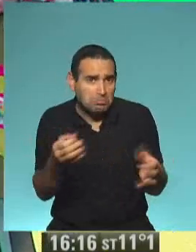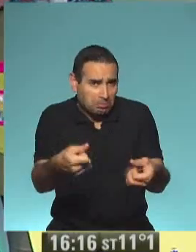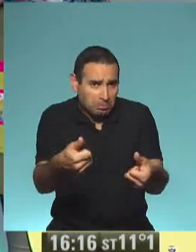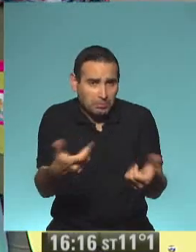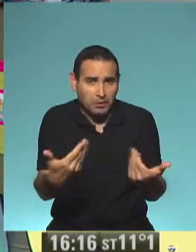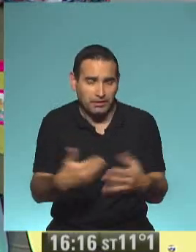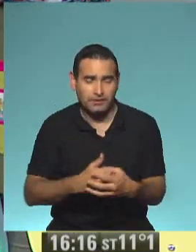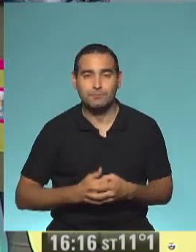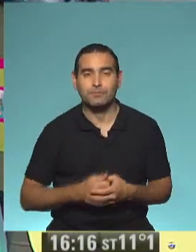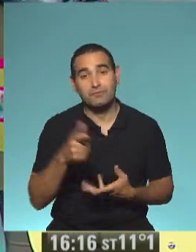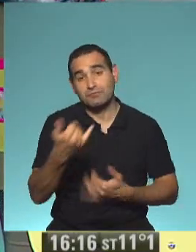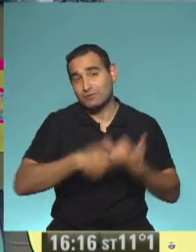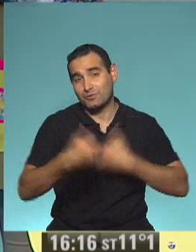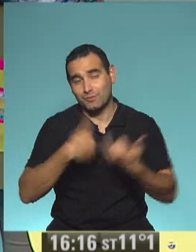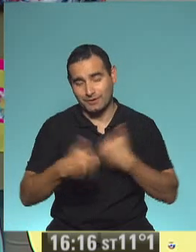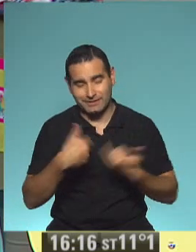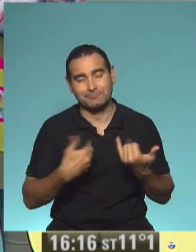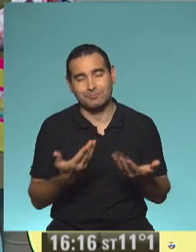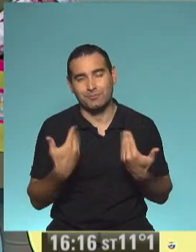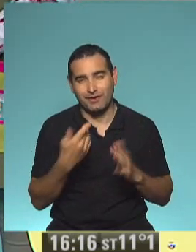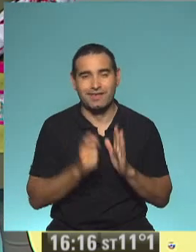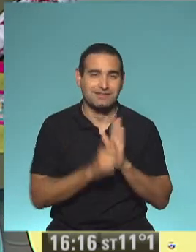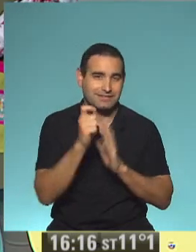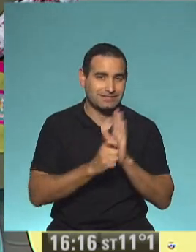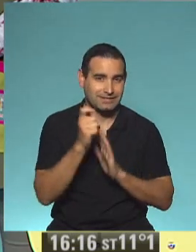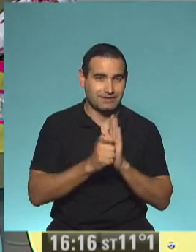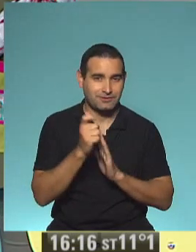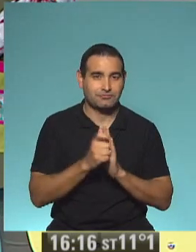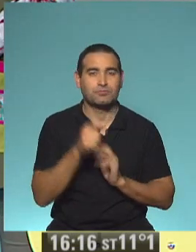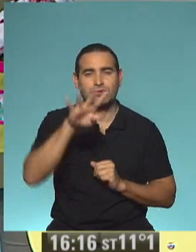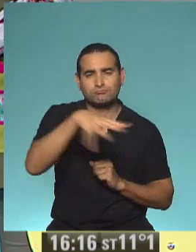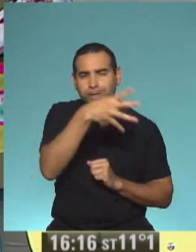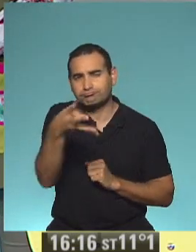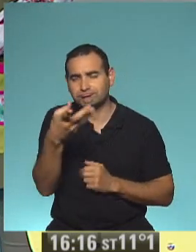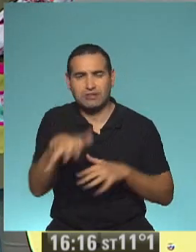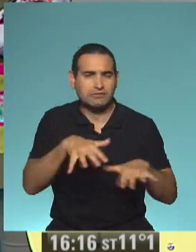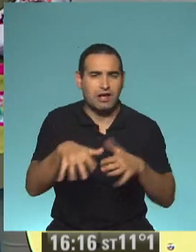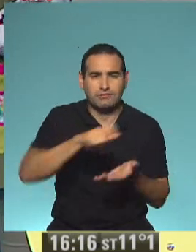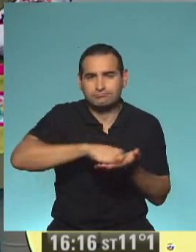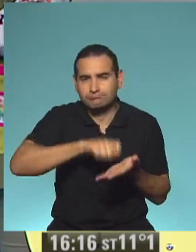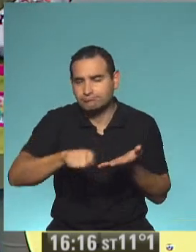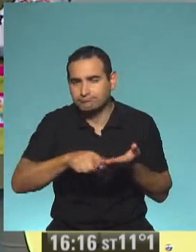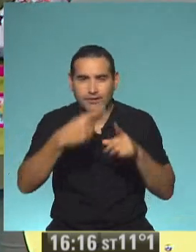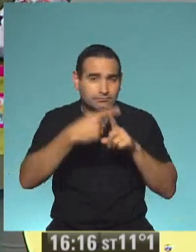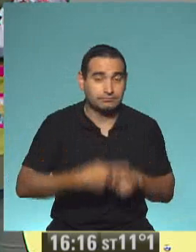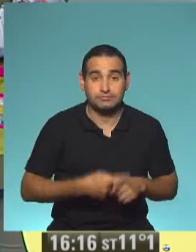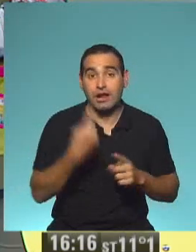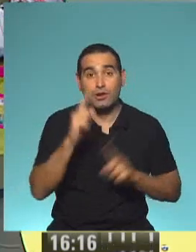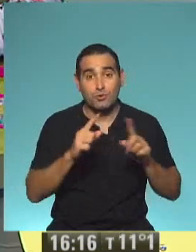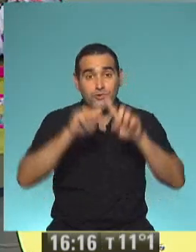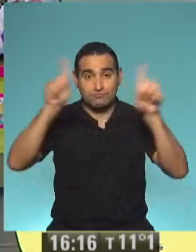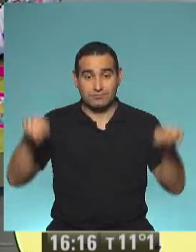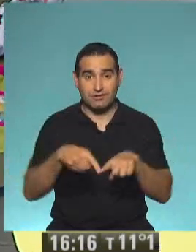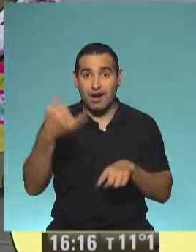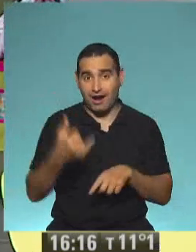Y por supuesto, nos lo pueden compartir también a través de Instagram. Sus cuadros, sus actividades, sus cuentas, su pizarrón. Que algunos chicos tienen